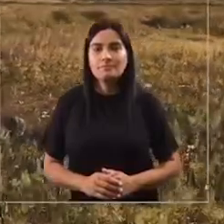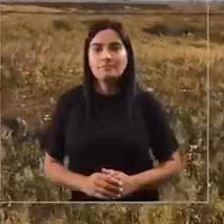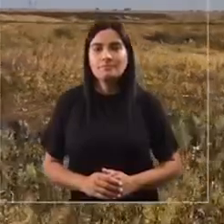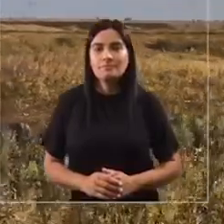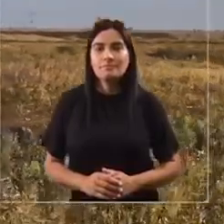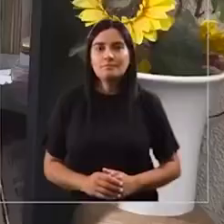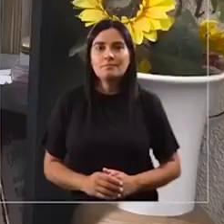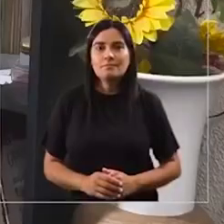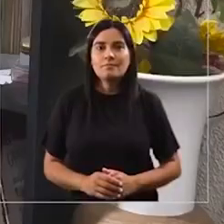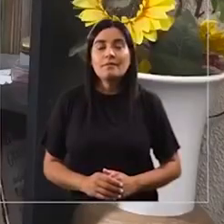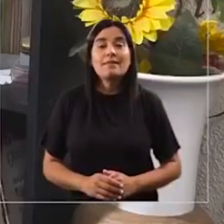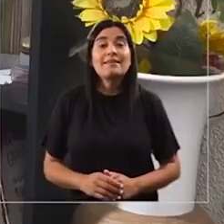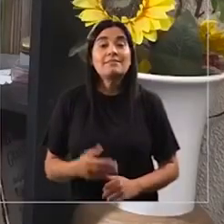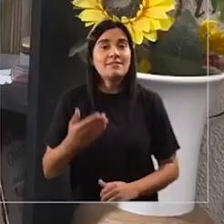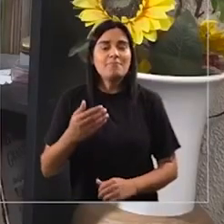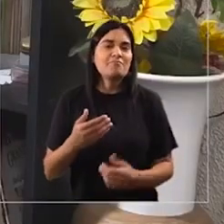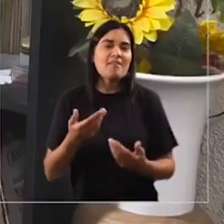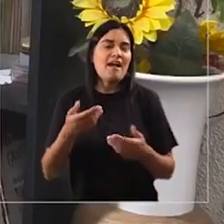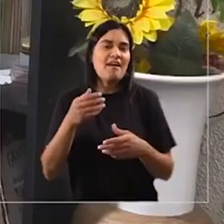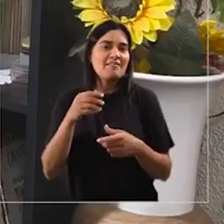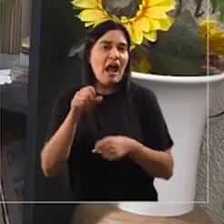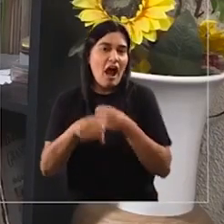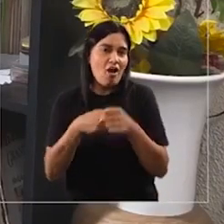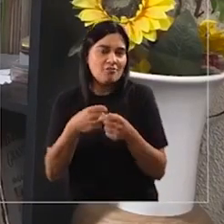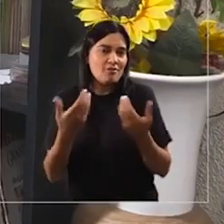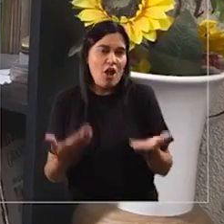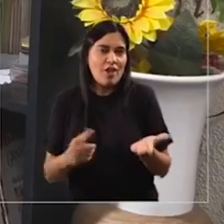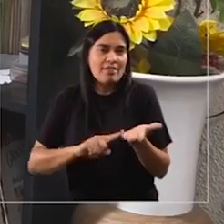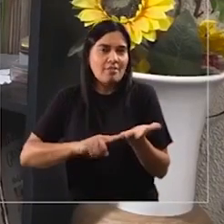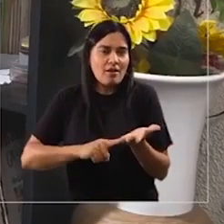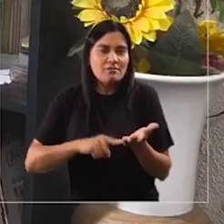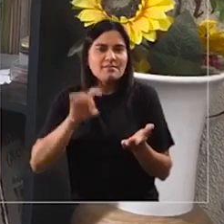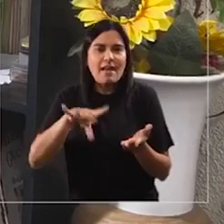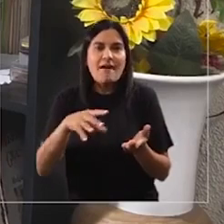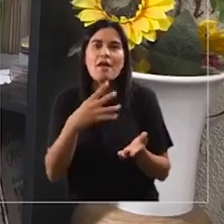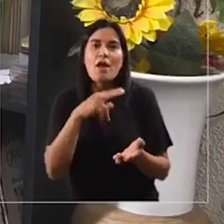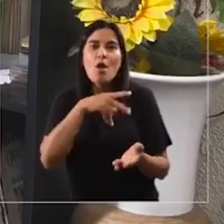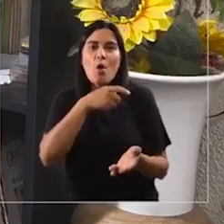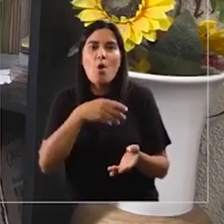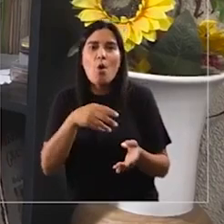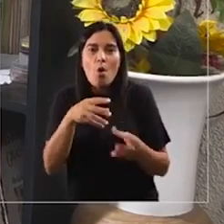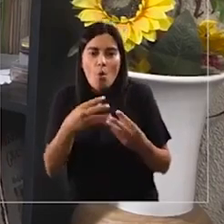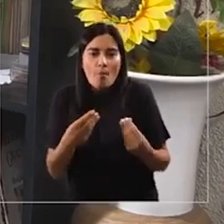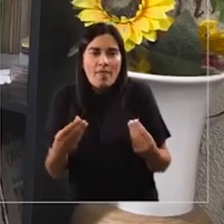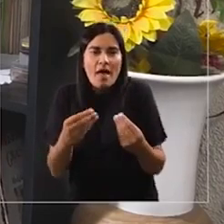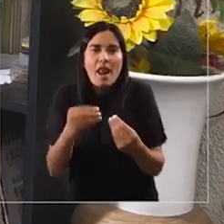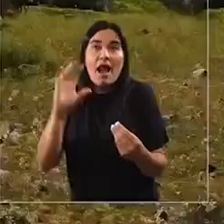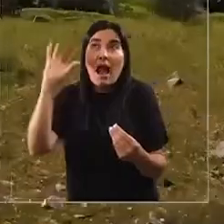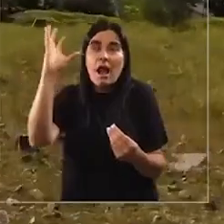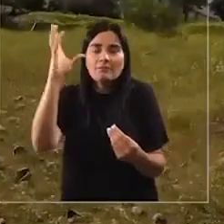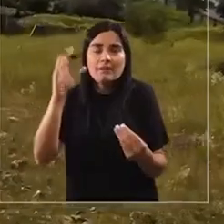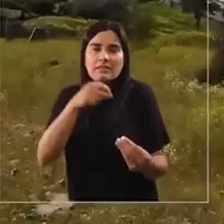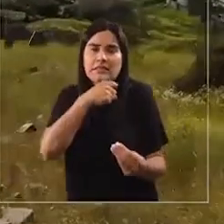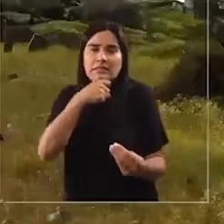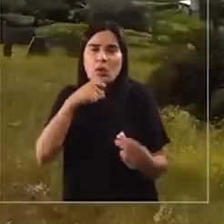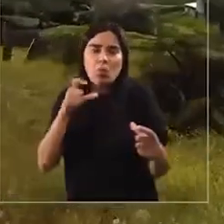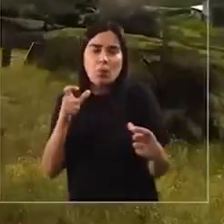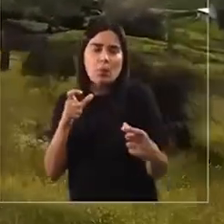¿Qué pasa en la época más moderna? Sabemos que el humedal se ha ido secando tanto por el cambio climático como porque